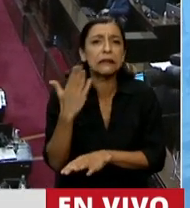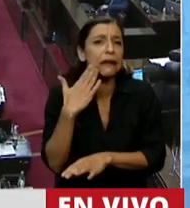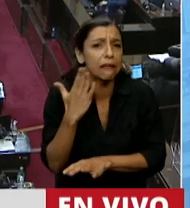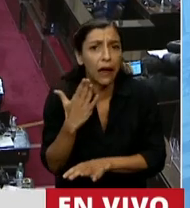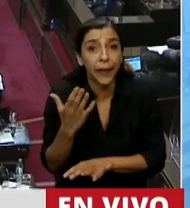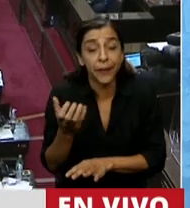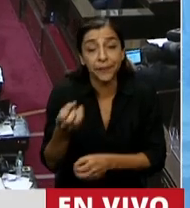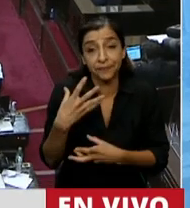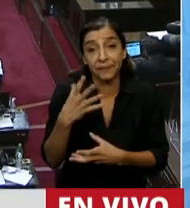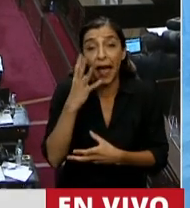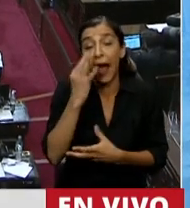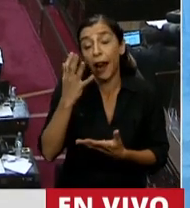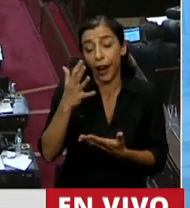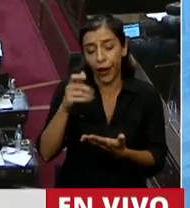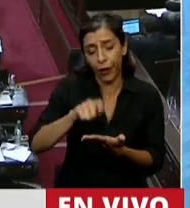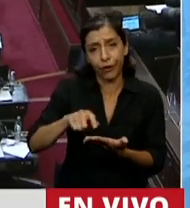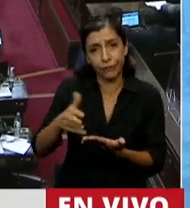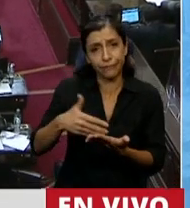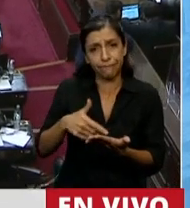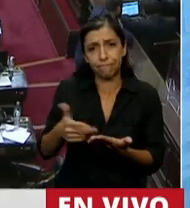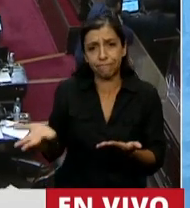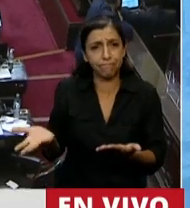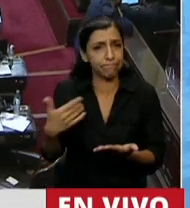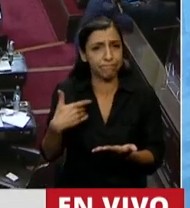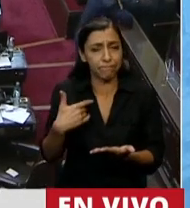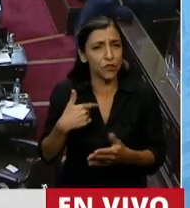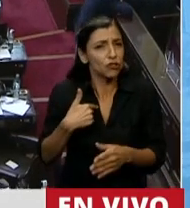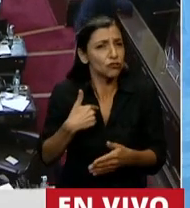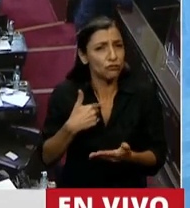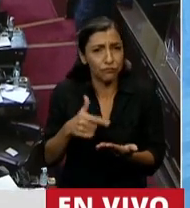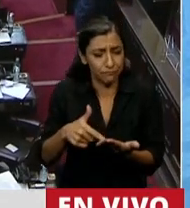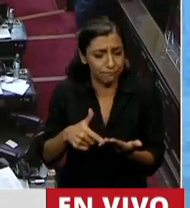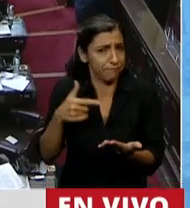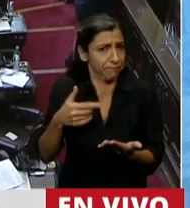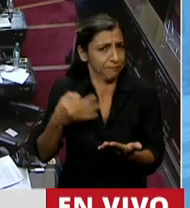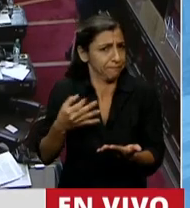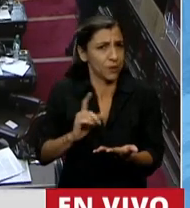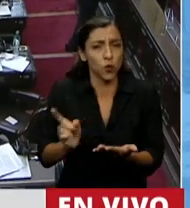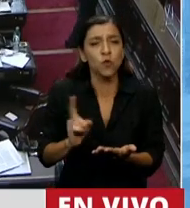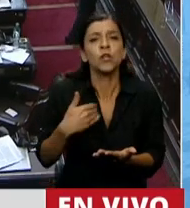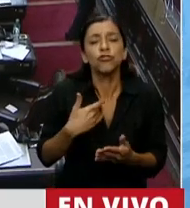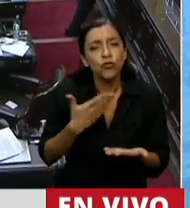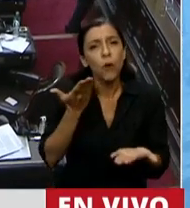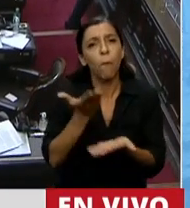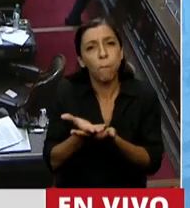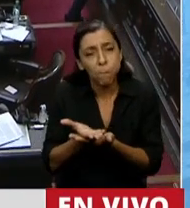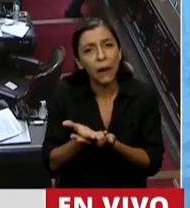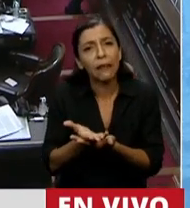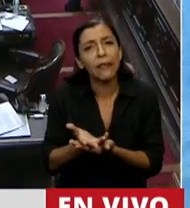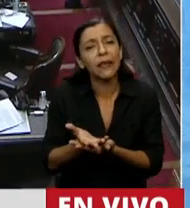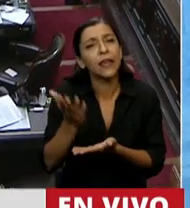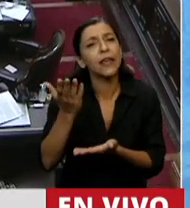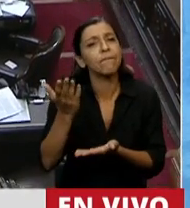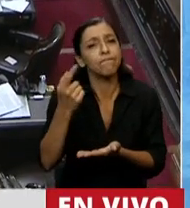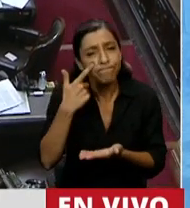a la objeción constitucional que formulé respecto al tratamiento que se realiza de los abortos que solicitan